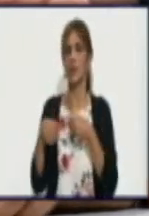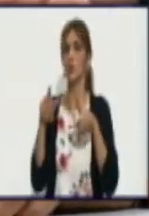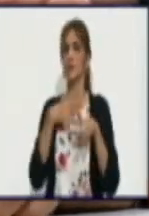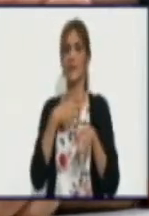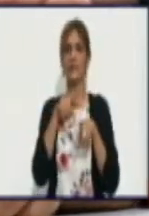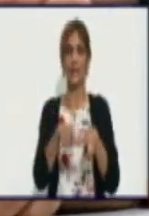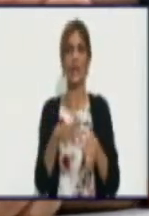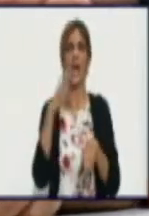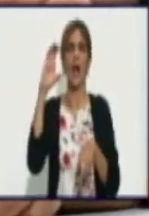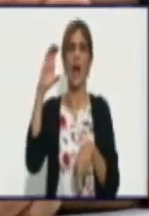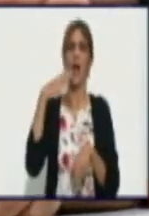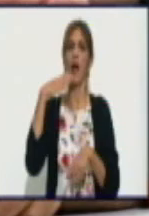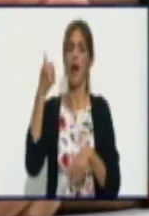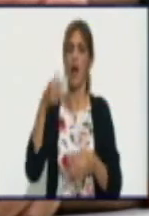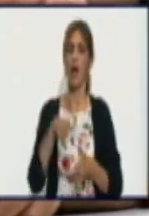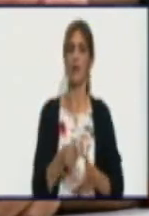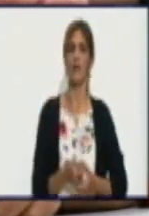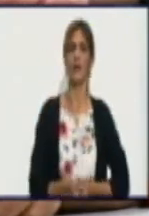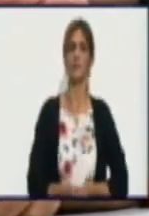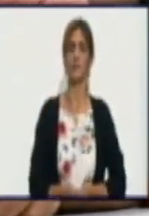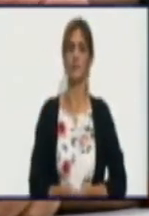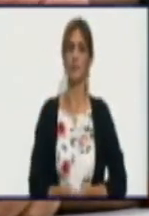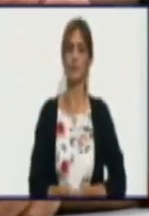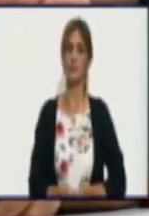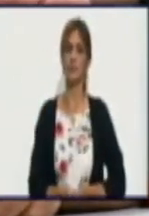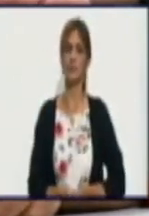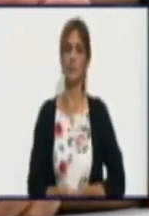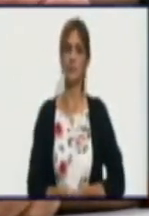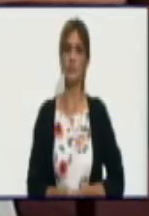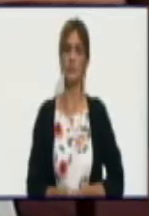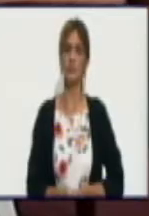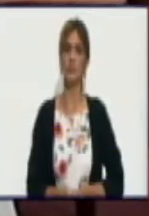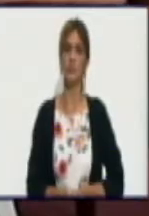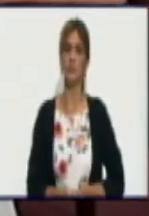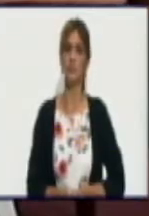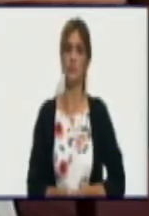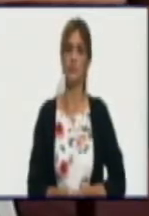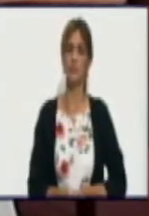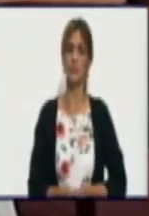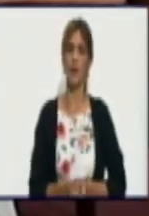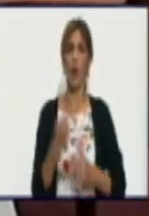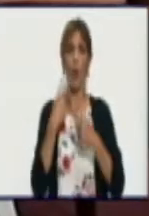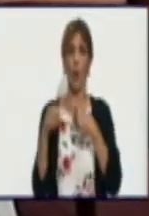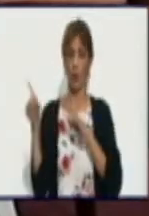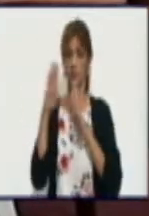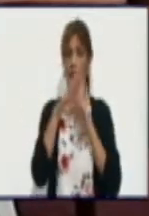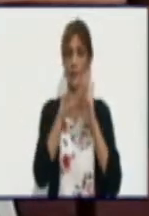discrepancia. Bueno, la 9, con la carne vacuna.